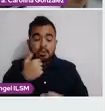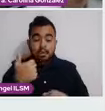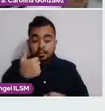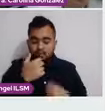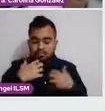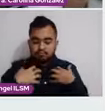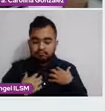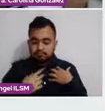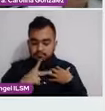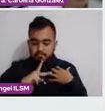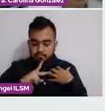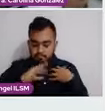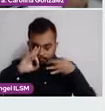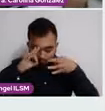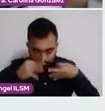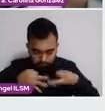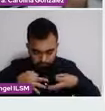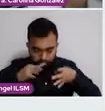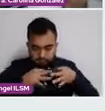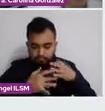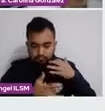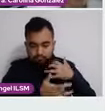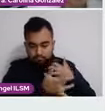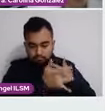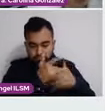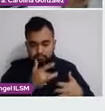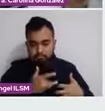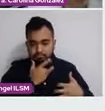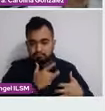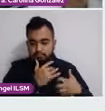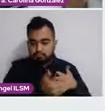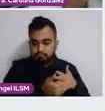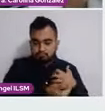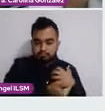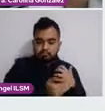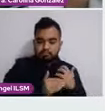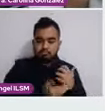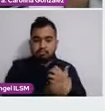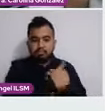observación y en la palpación que va a hacer la mujer hacia sus mamás.